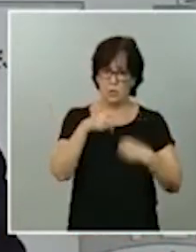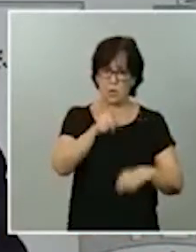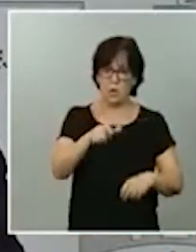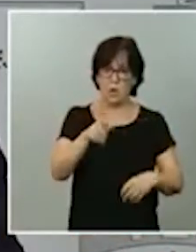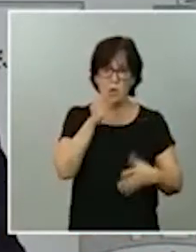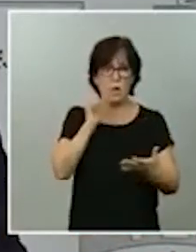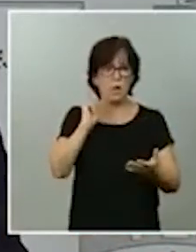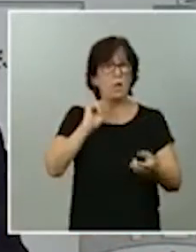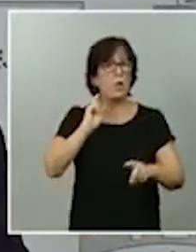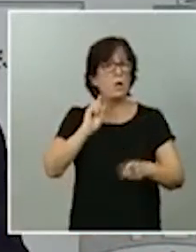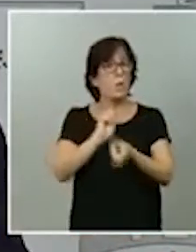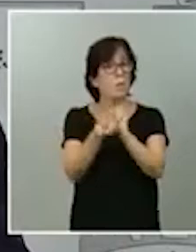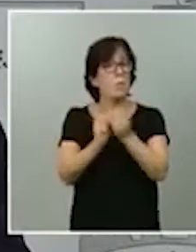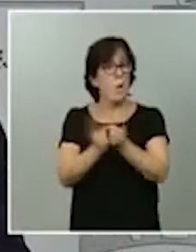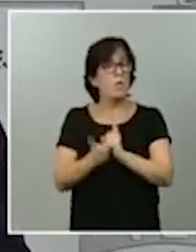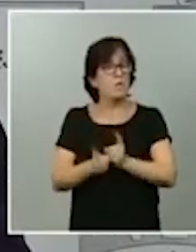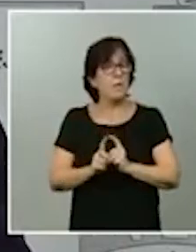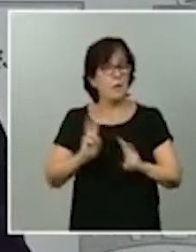modificaciones legislativas.